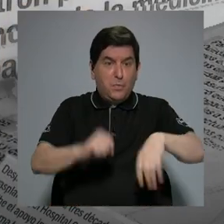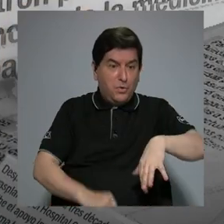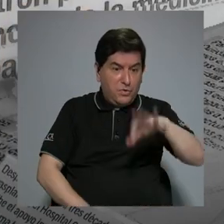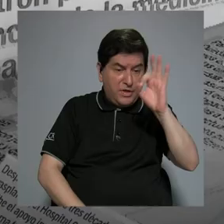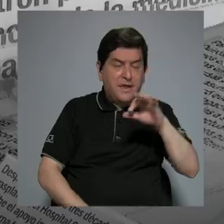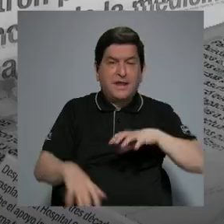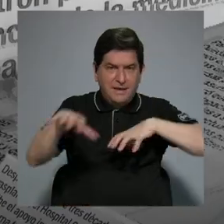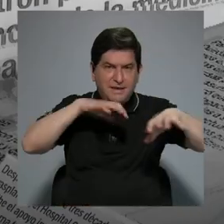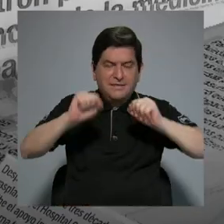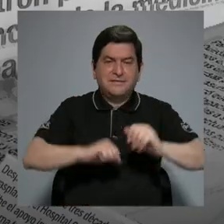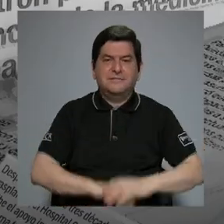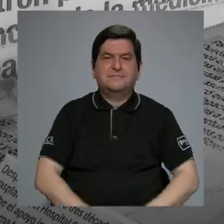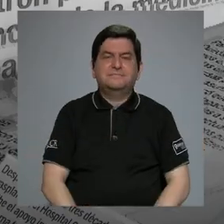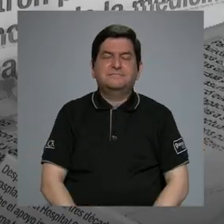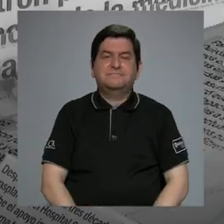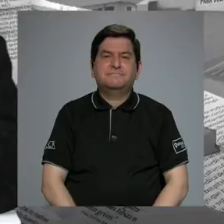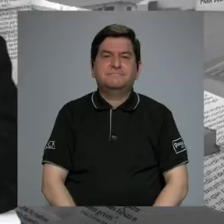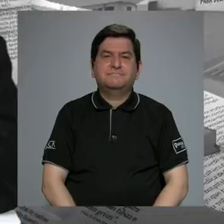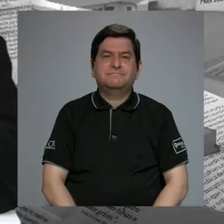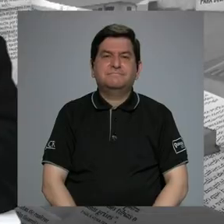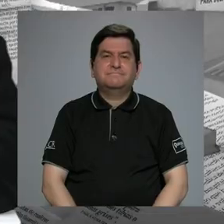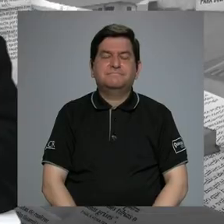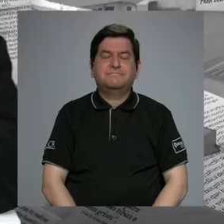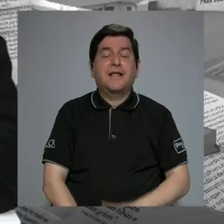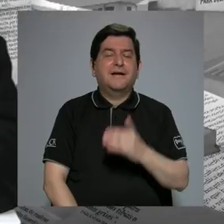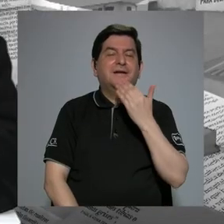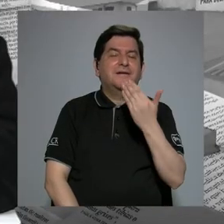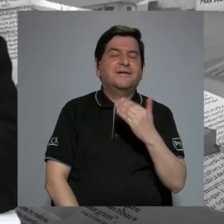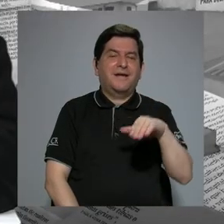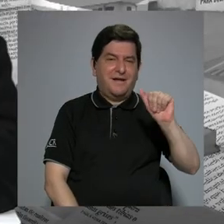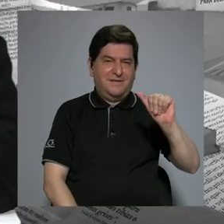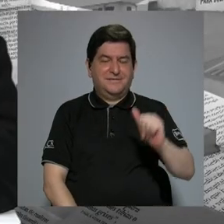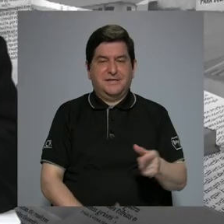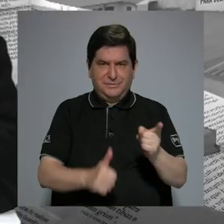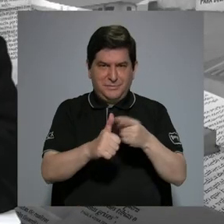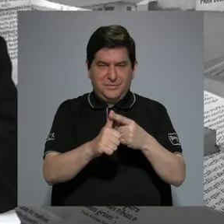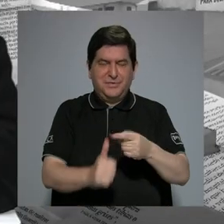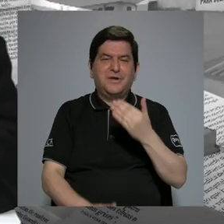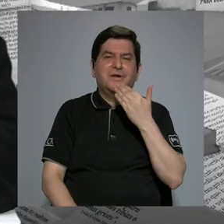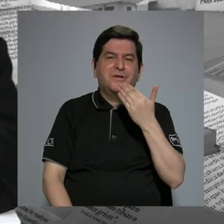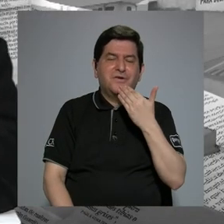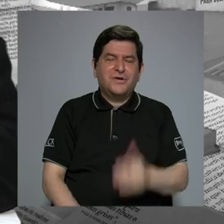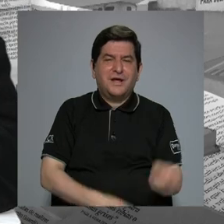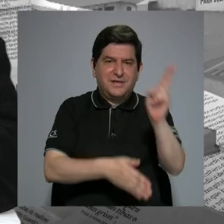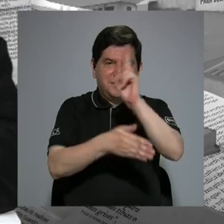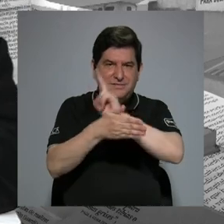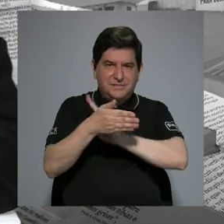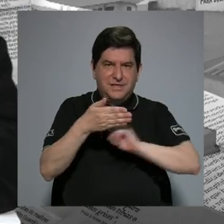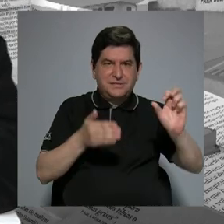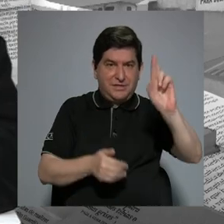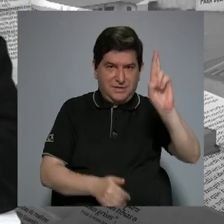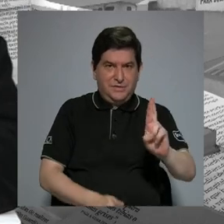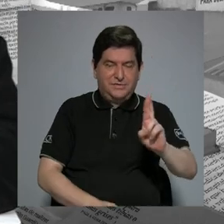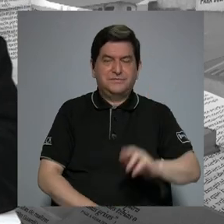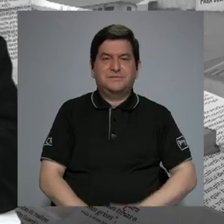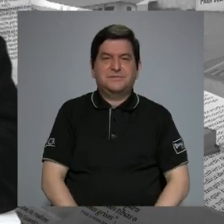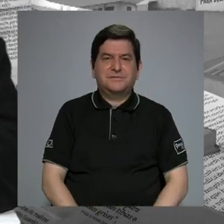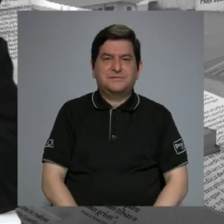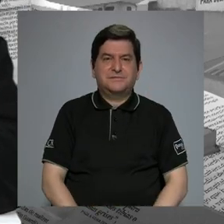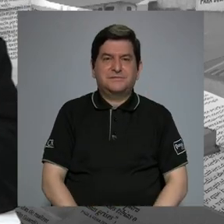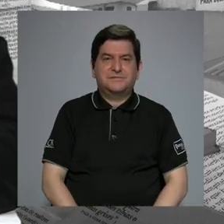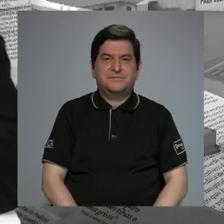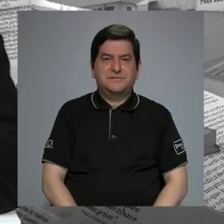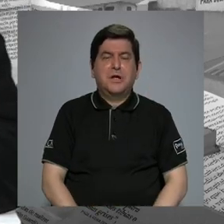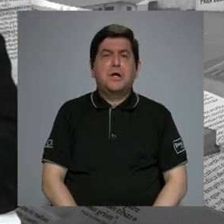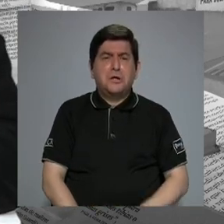esta actividad? Bien, muchas gracias, Alejandra. En primer lugar, agradecerle a la Universidad de Costa Rica que dijo